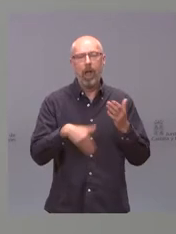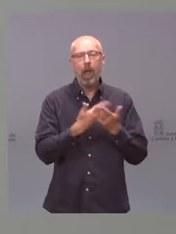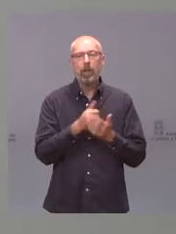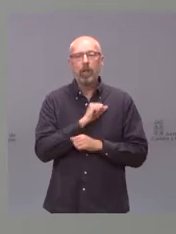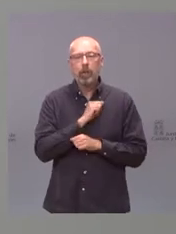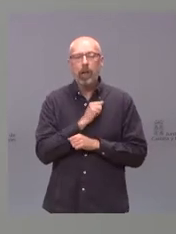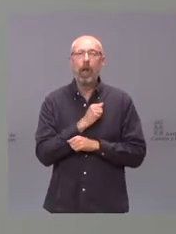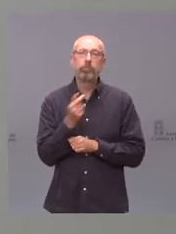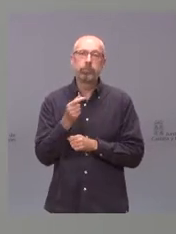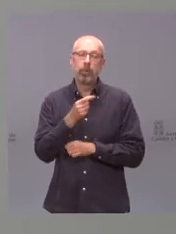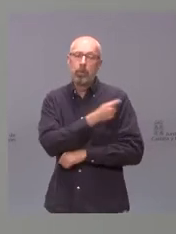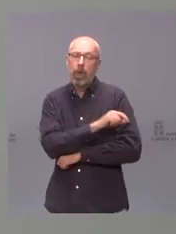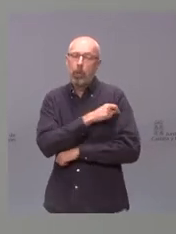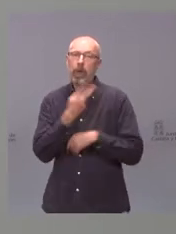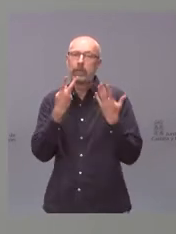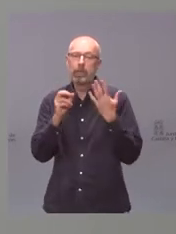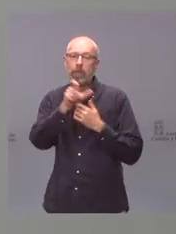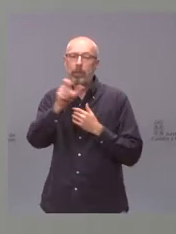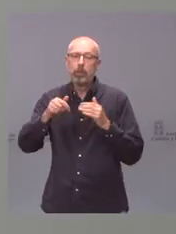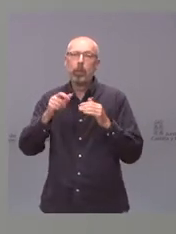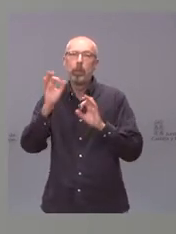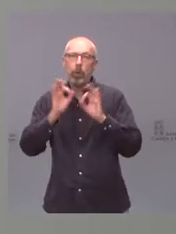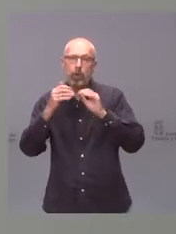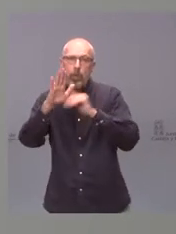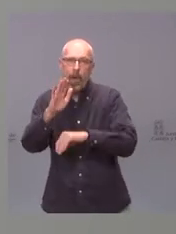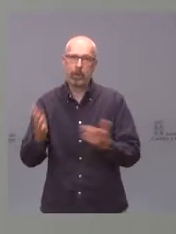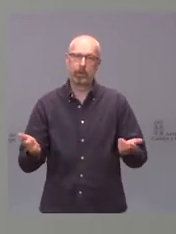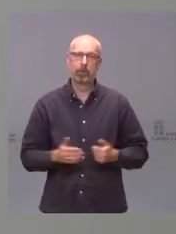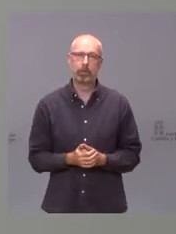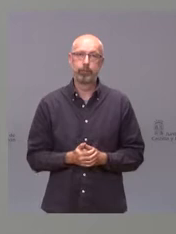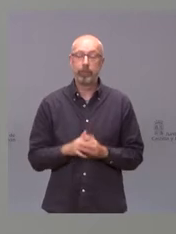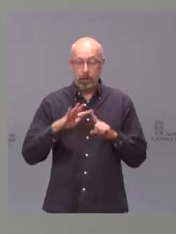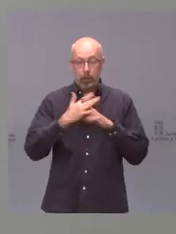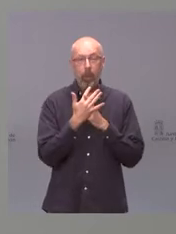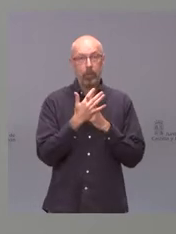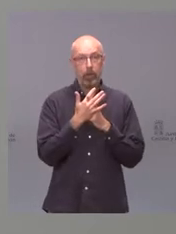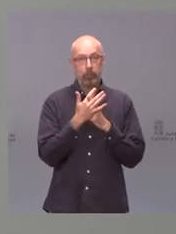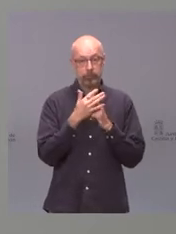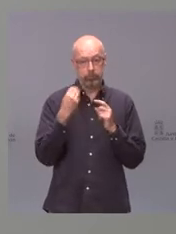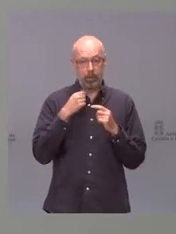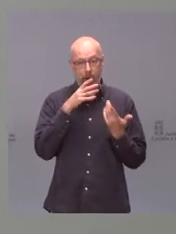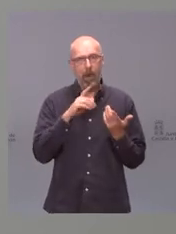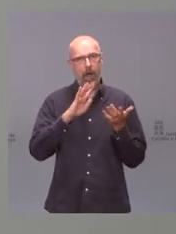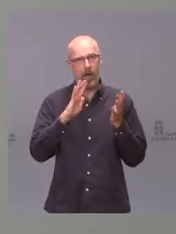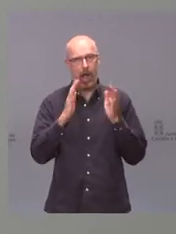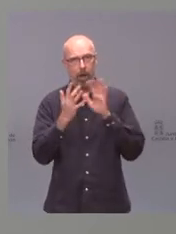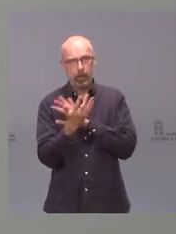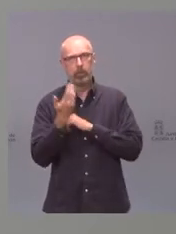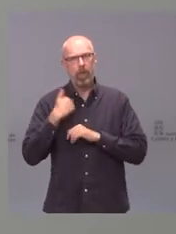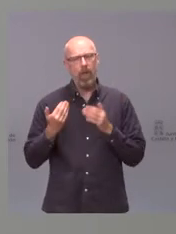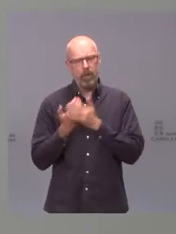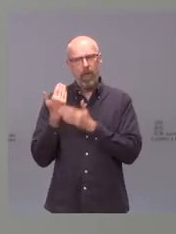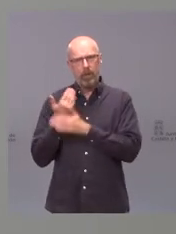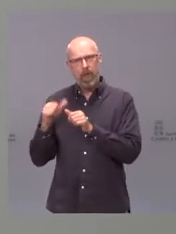más del 70 por ciento de la población. La situación epidemiológica, como he dicho, está cambiando. Ya llevamos varios días con un aumento